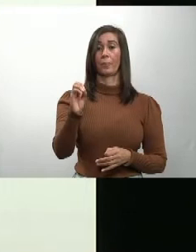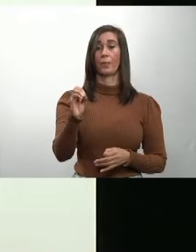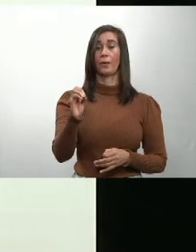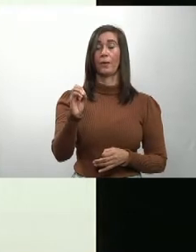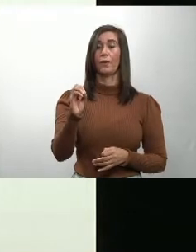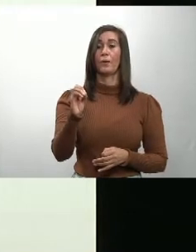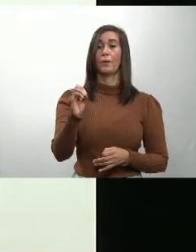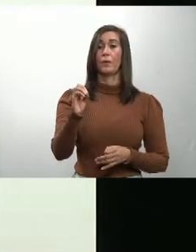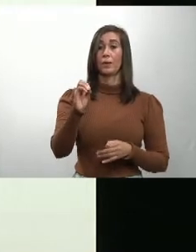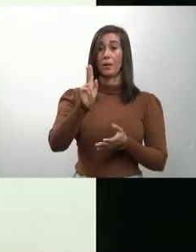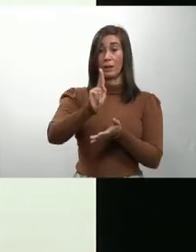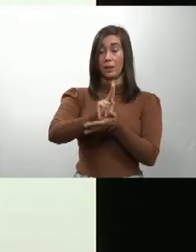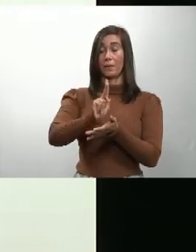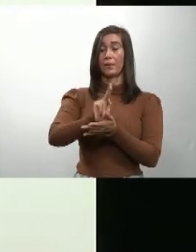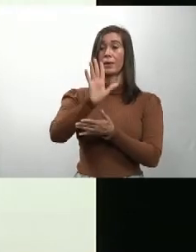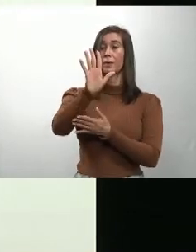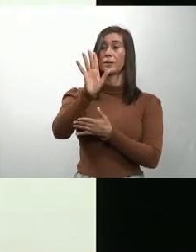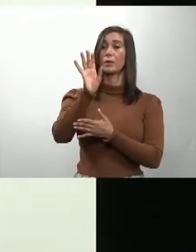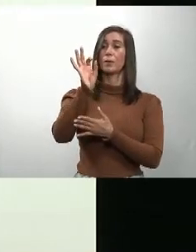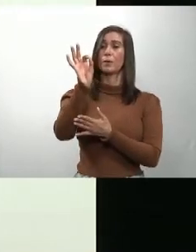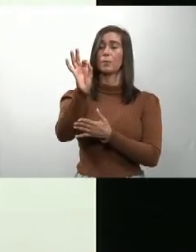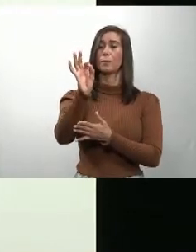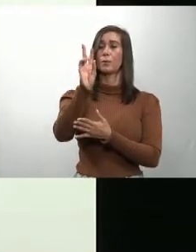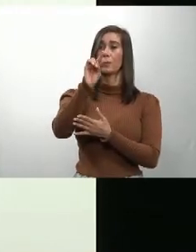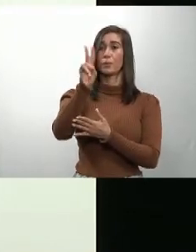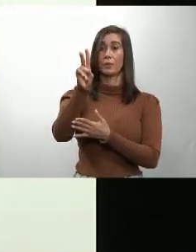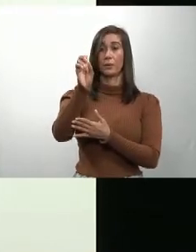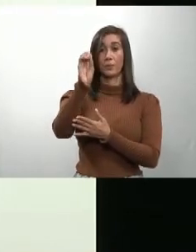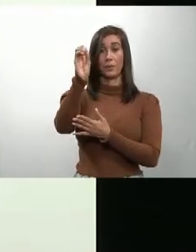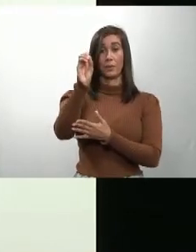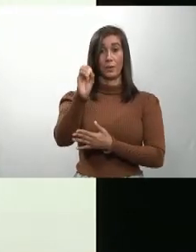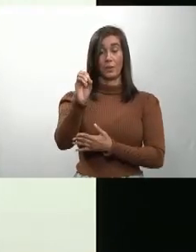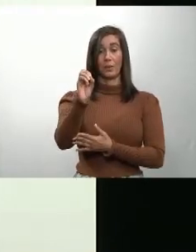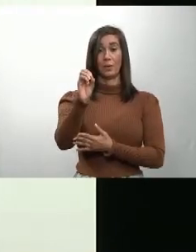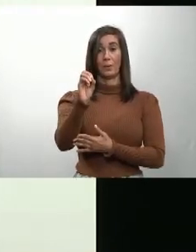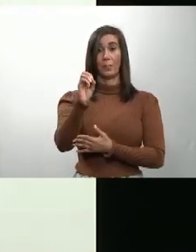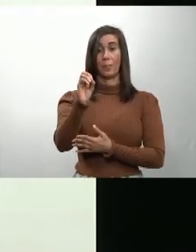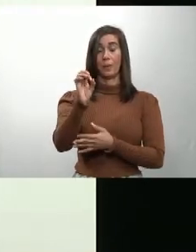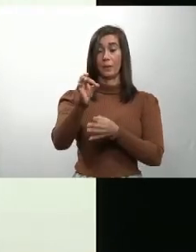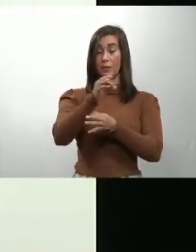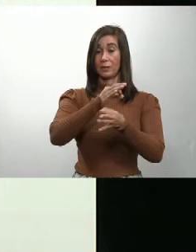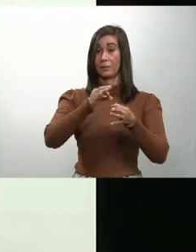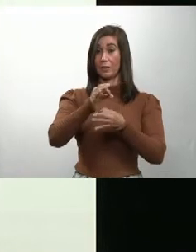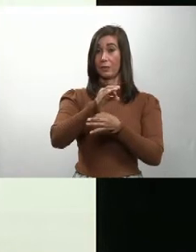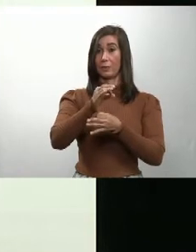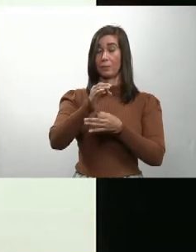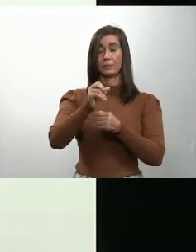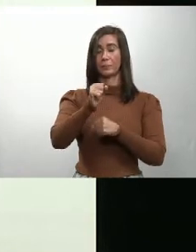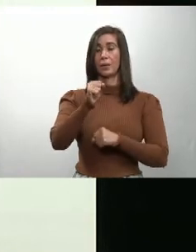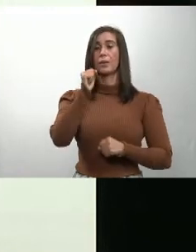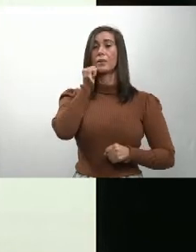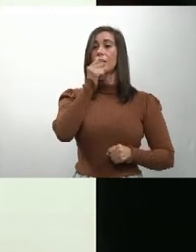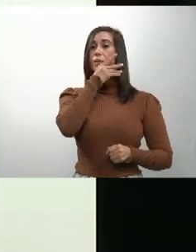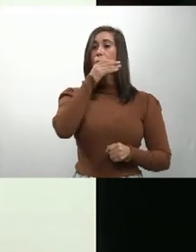La Vega, 5.21%. Santo Domingo Oeste, 4